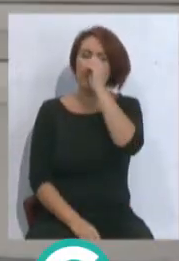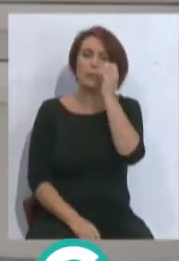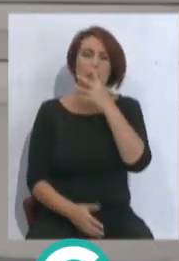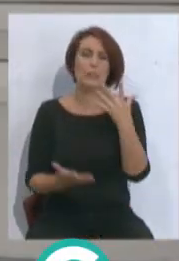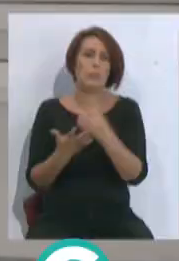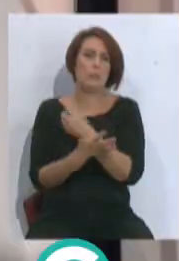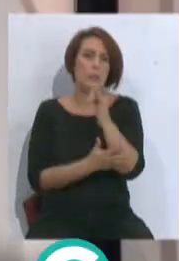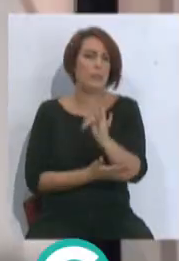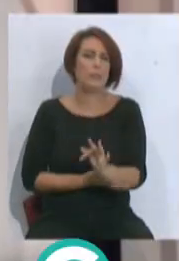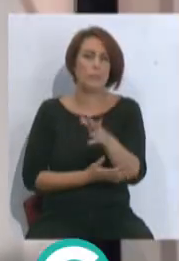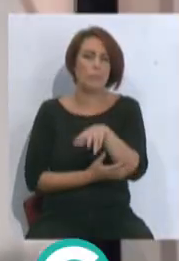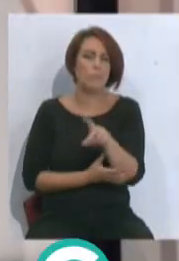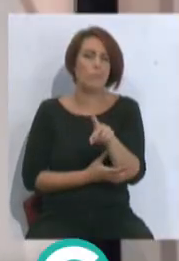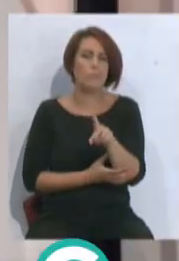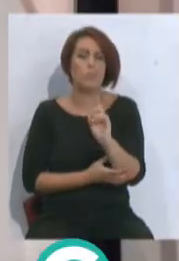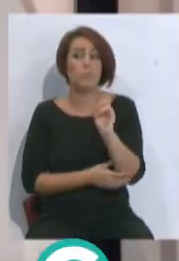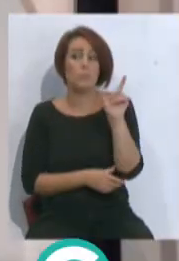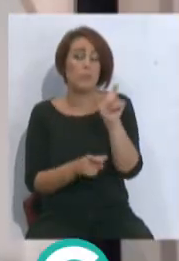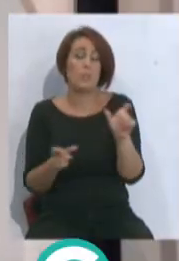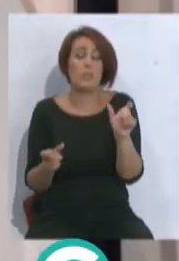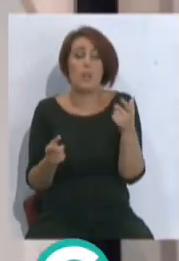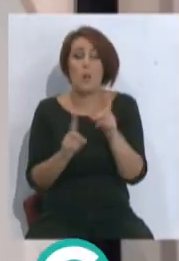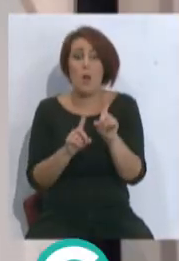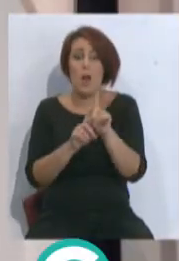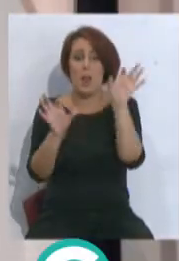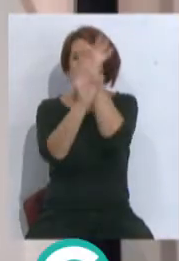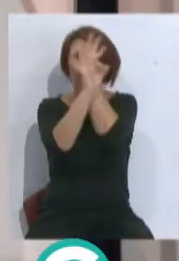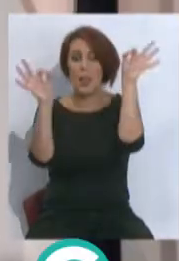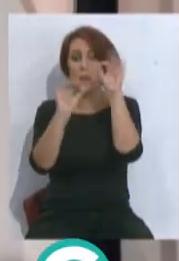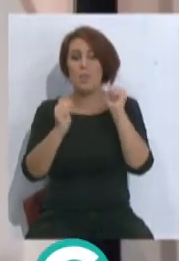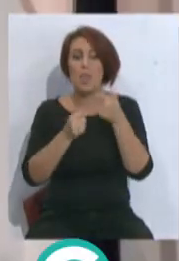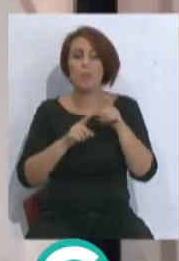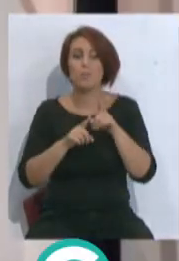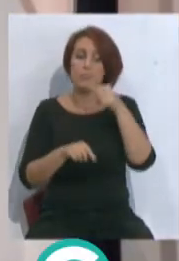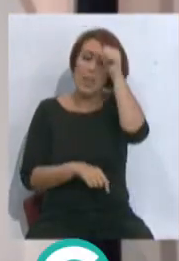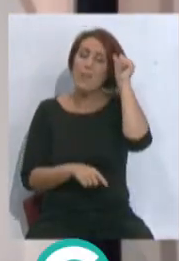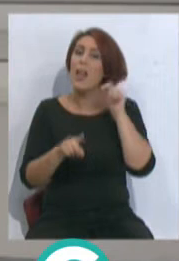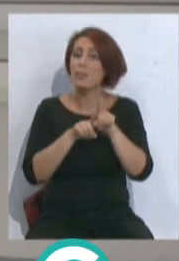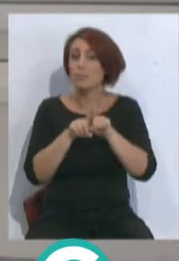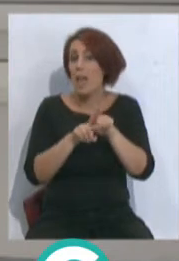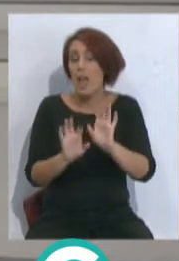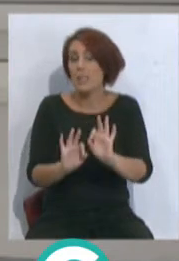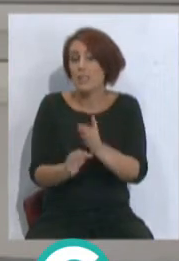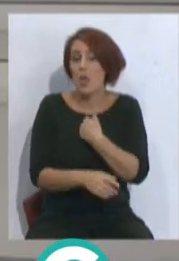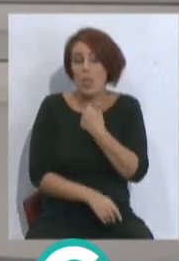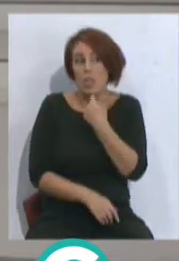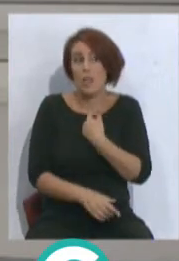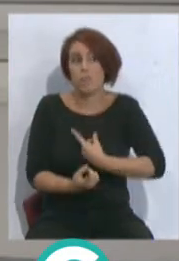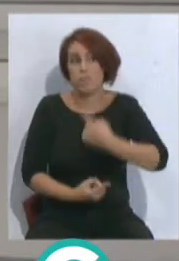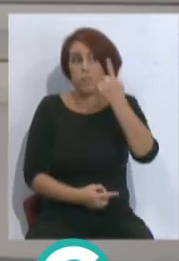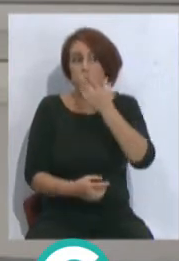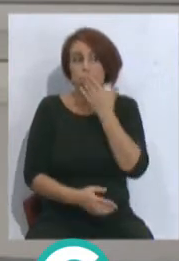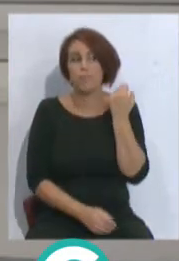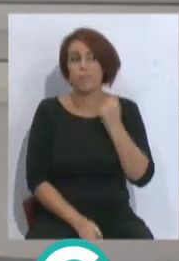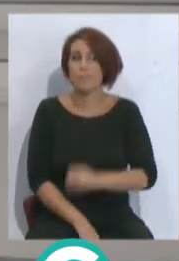son favorables, ¿no? Pero siempre tenemos a gente que no tiene ni idea de nada y empieza a criticar de Cervera, eso así. No quiero decir nadie, es mi nombre, claro.